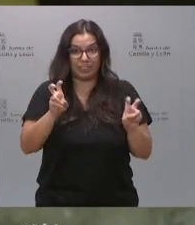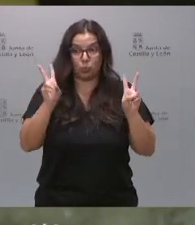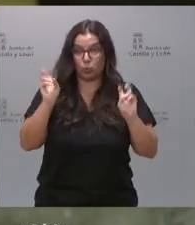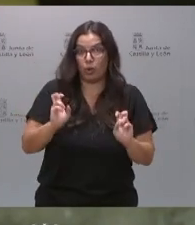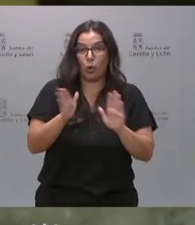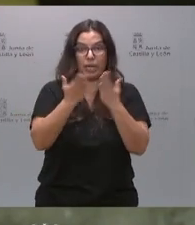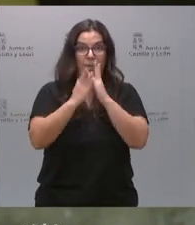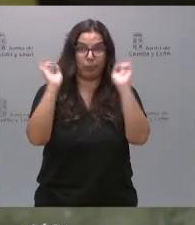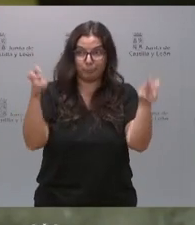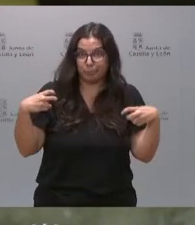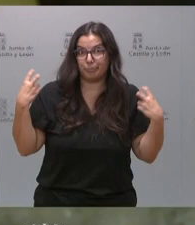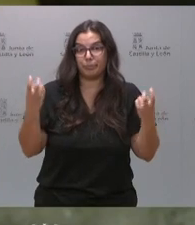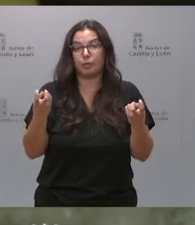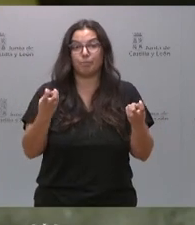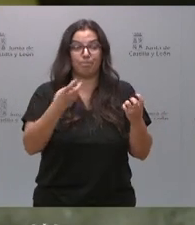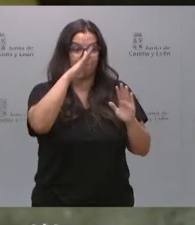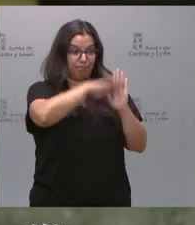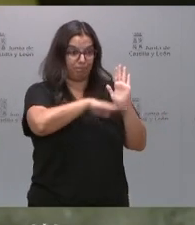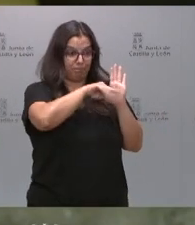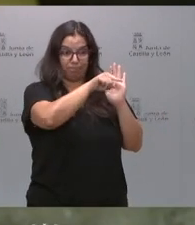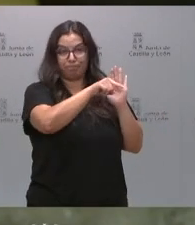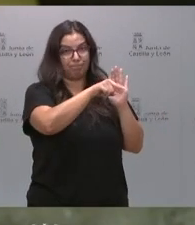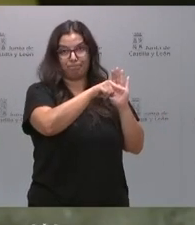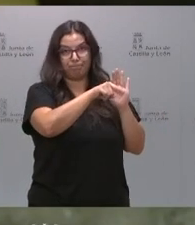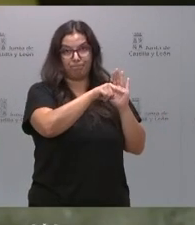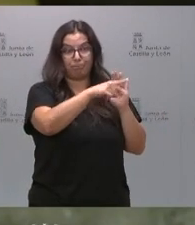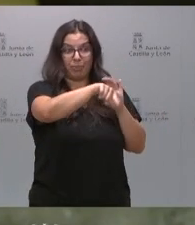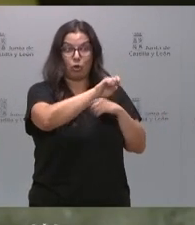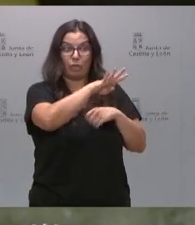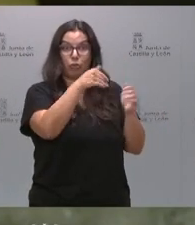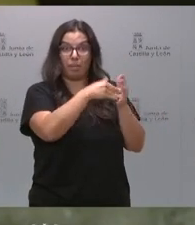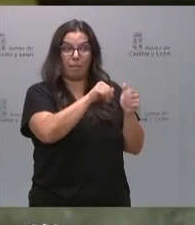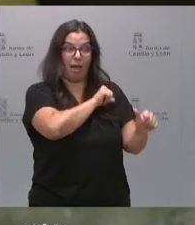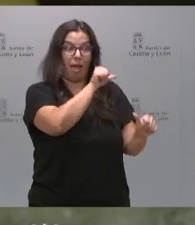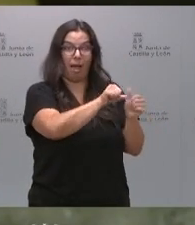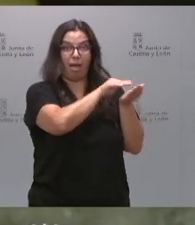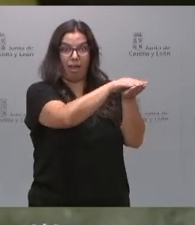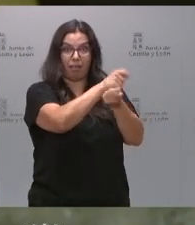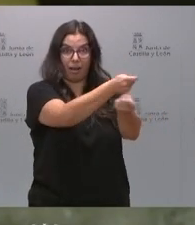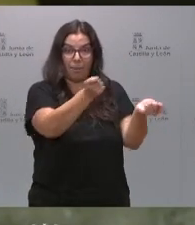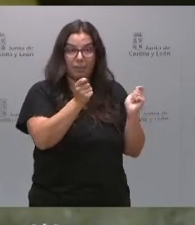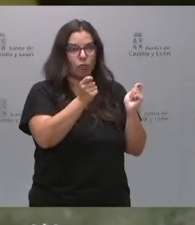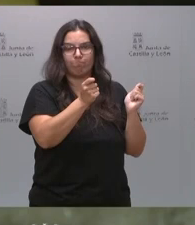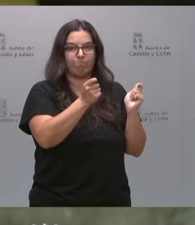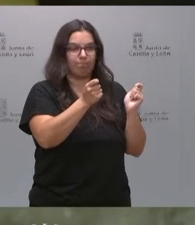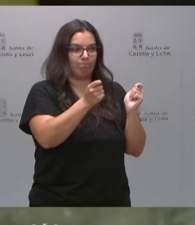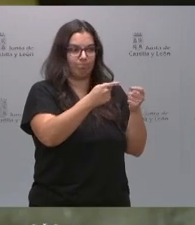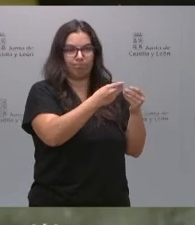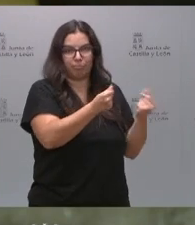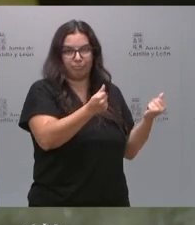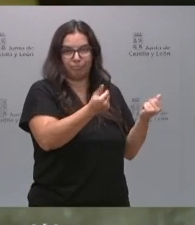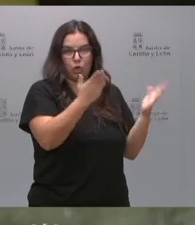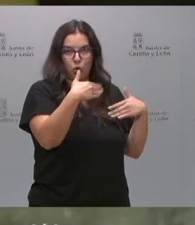con nuevos libros de texto, estos 14.000 estudiantes se quedan desprotegidos. Pues bien,